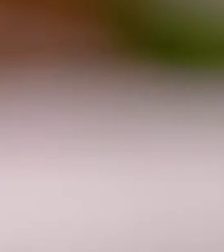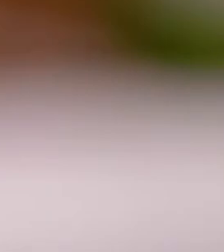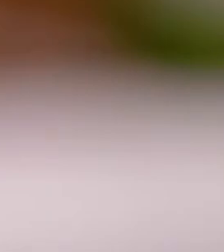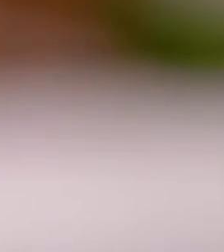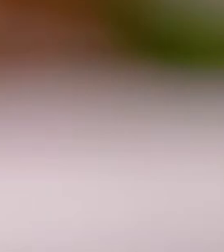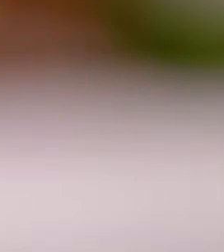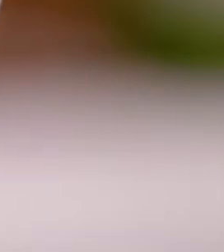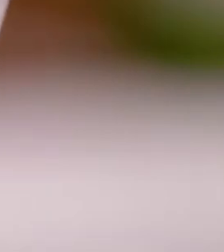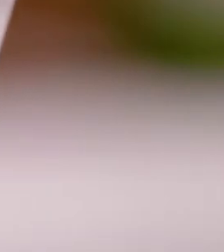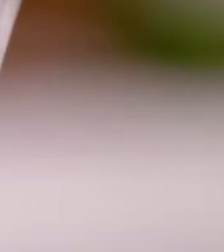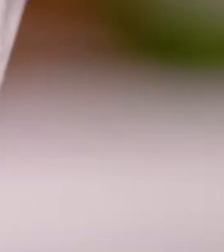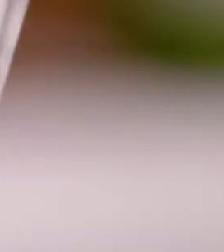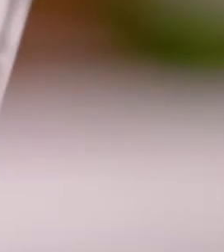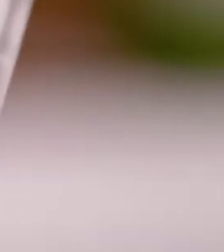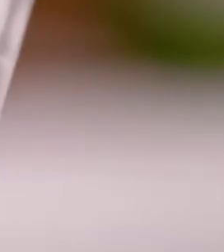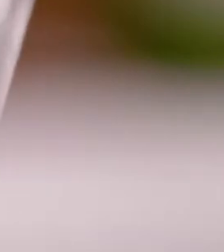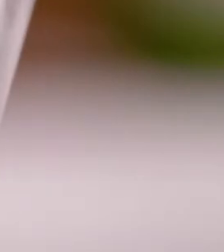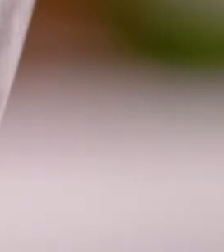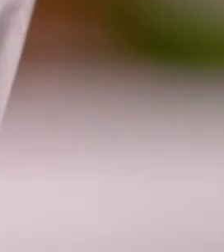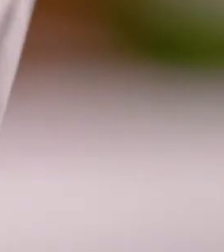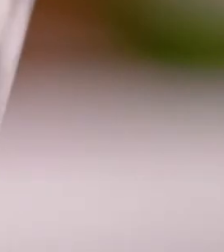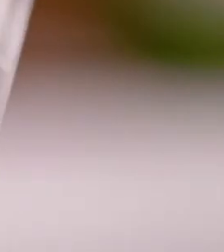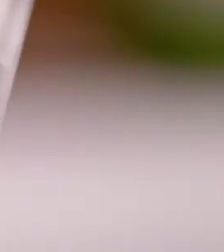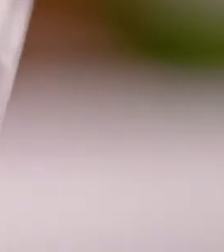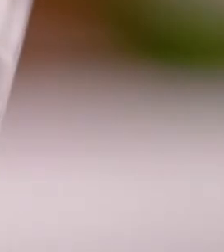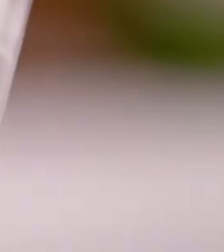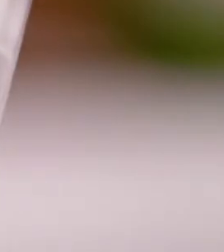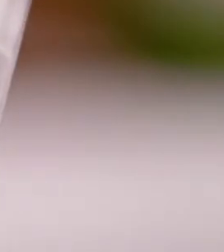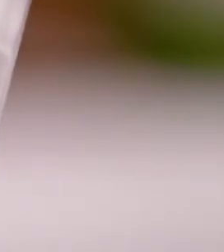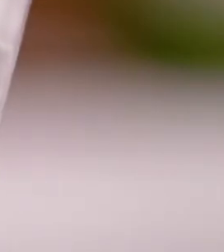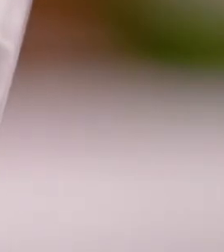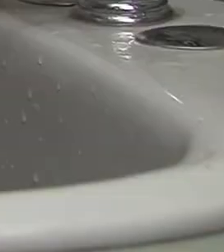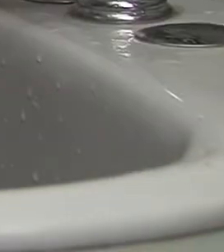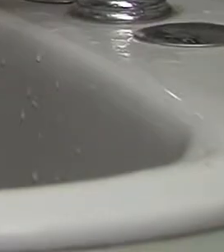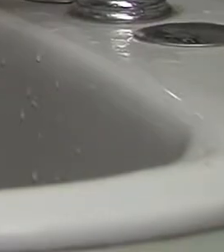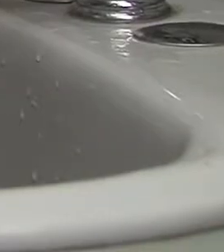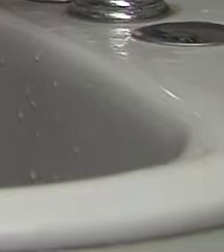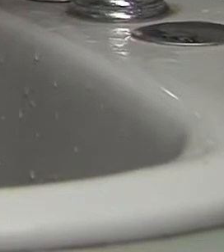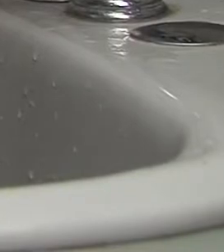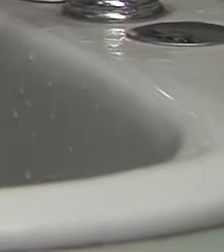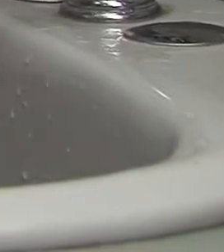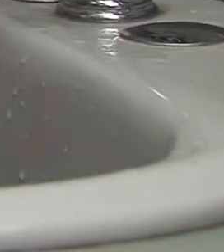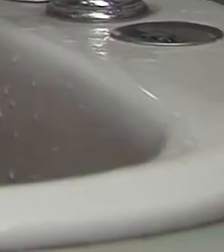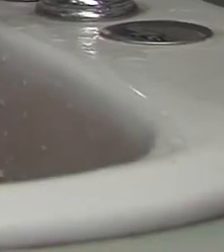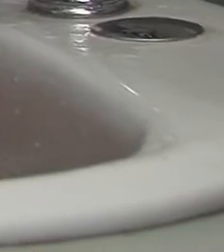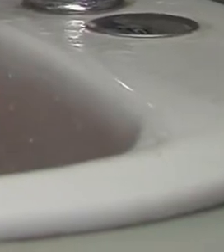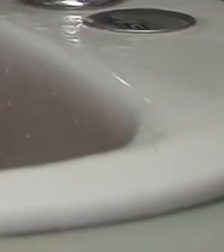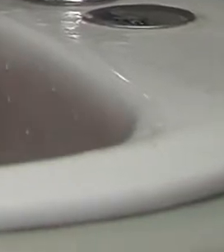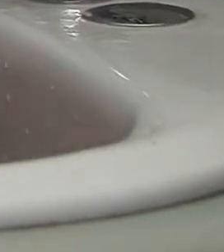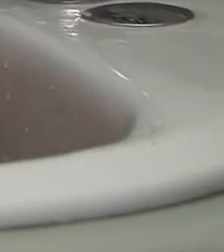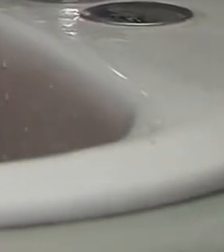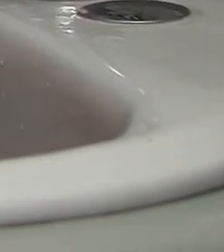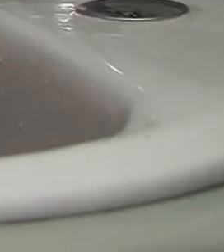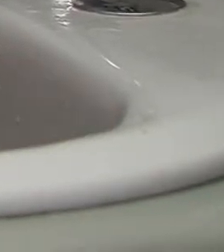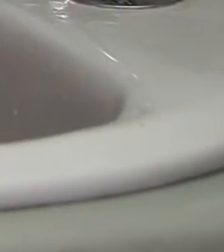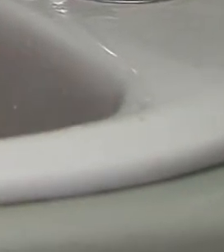su hogar, porque yo lo tengo que pagar, porque me sale caro, pero cuando están en sus centros de trabajo, como no les afecta directamente el